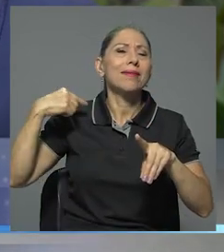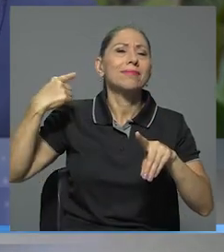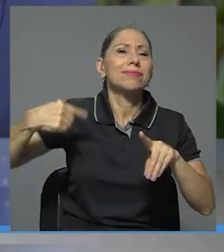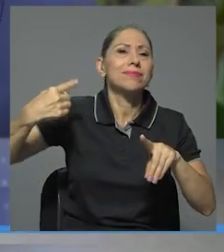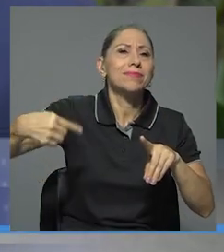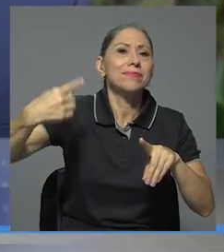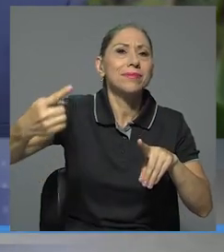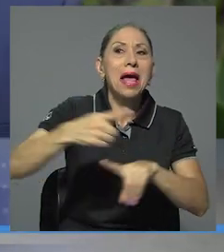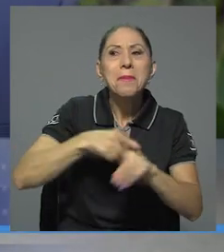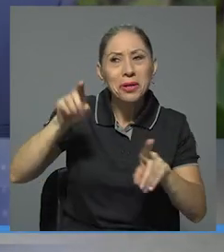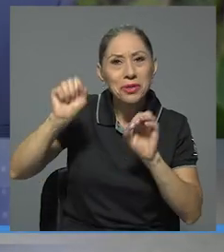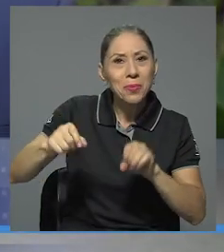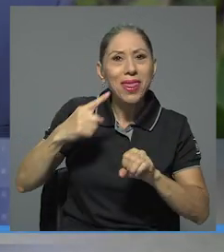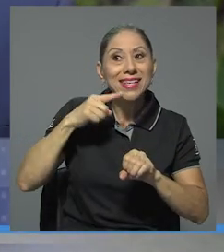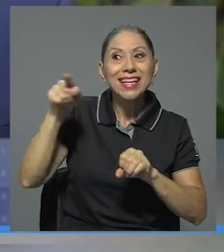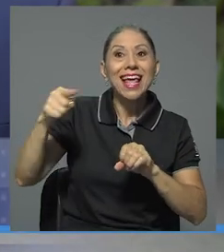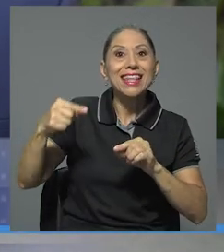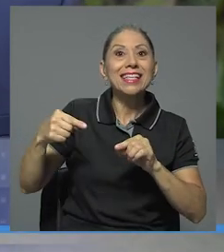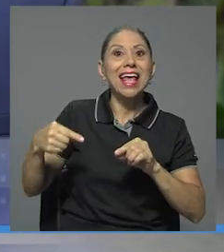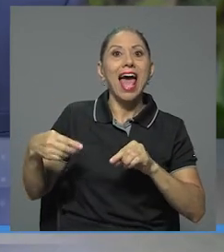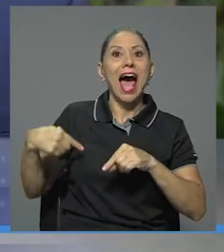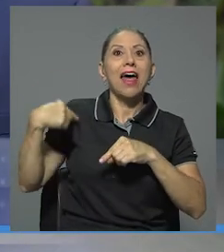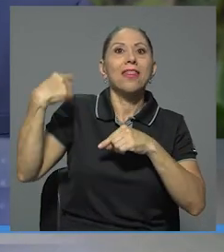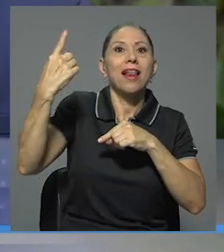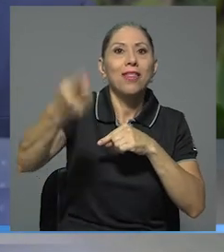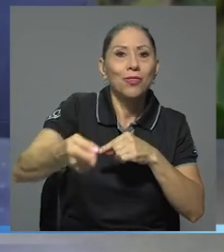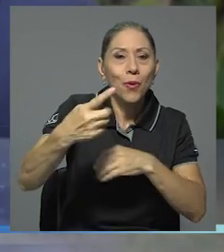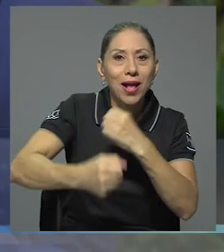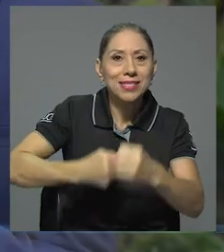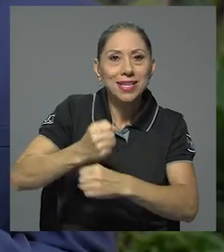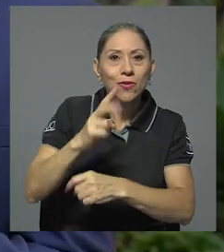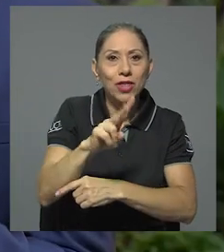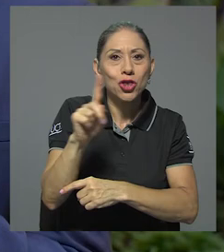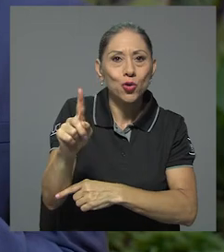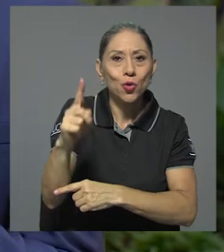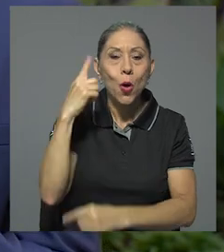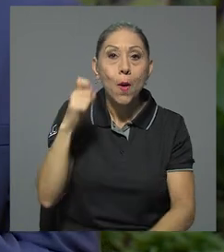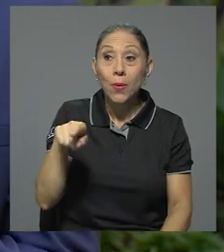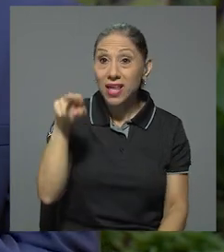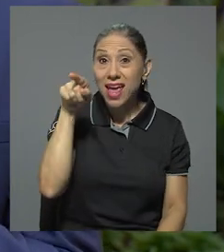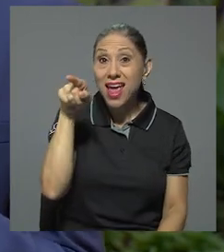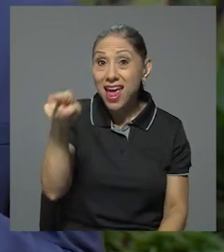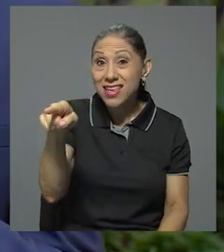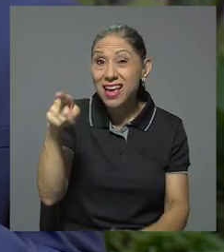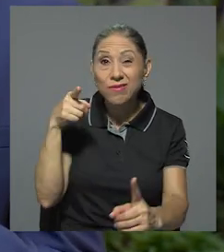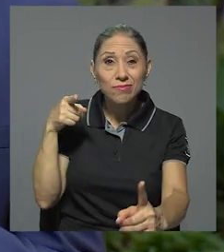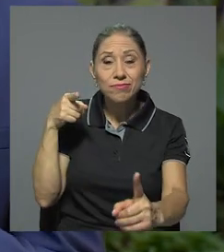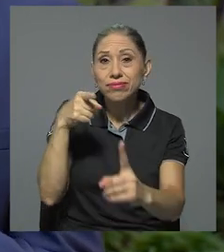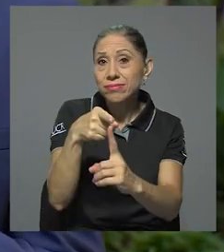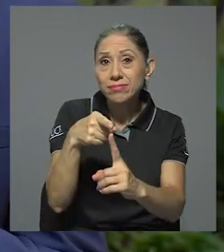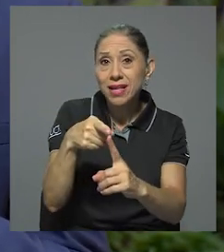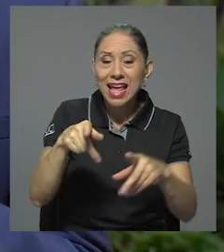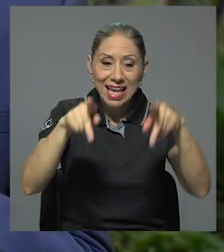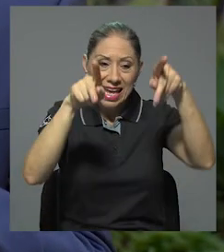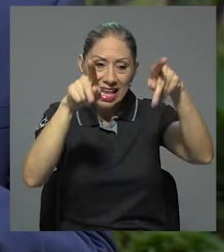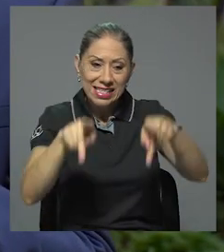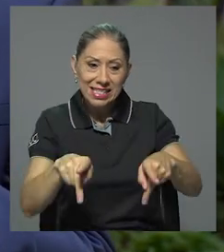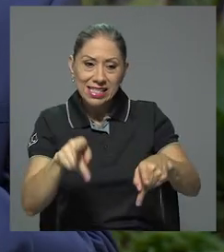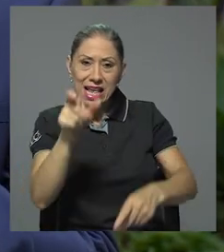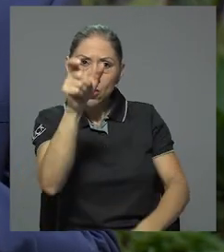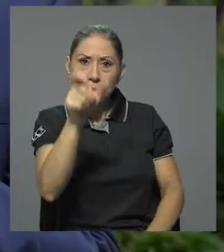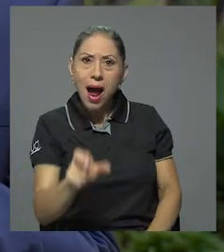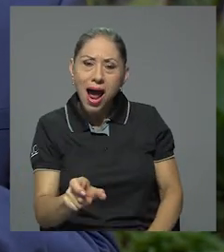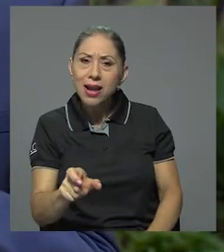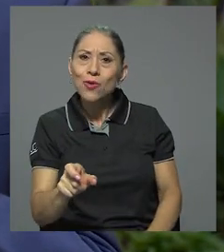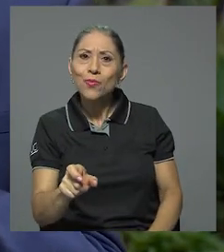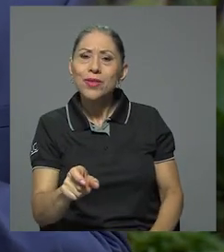se adelantó al siglo XXI, por el hecho de que ella buscó, por sobre todo, que el ser humano se